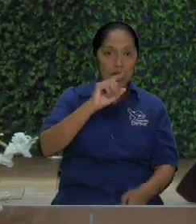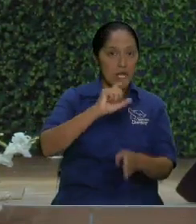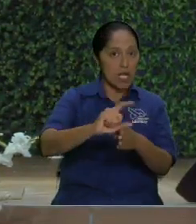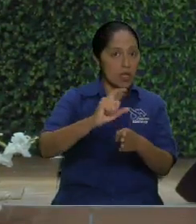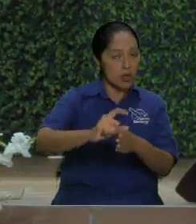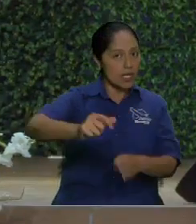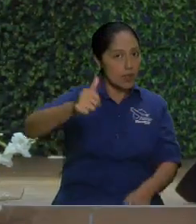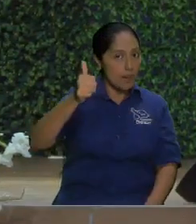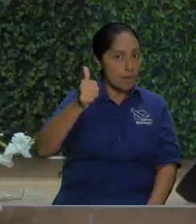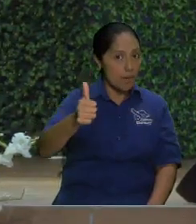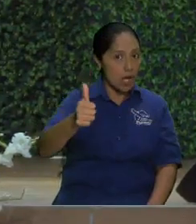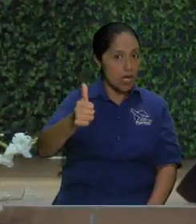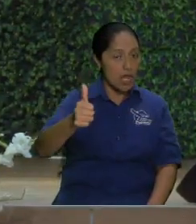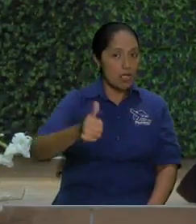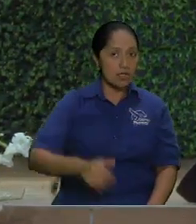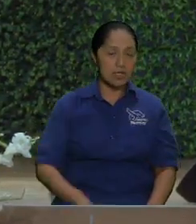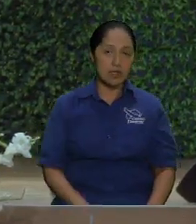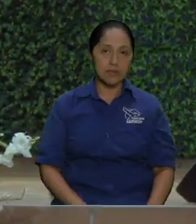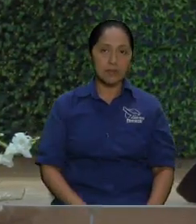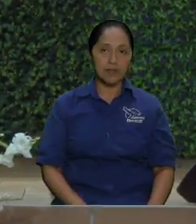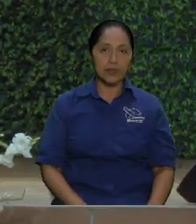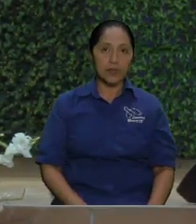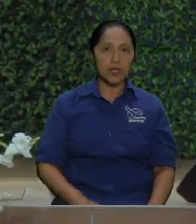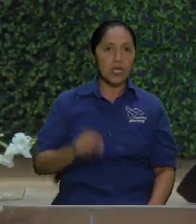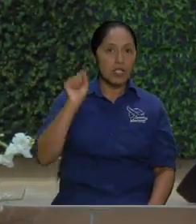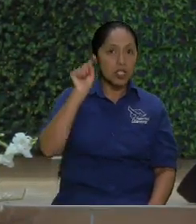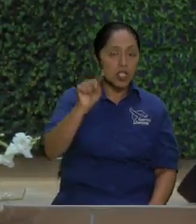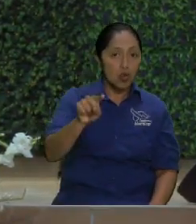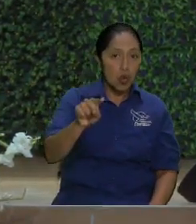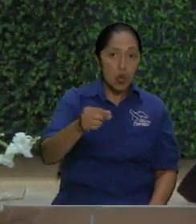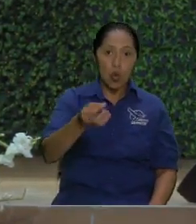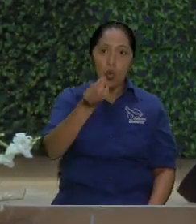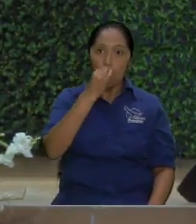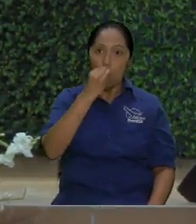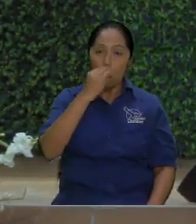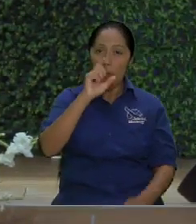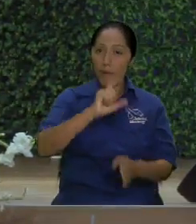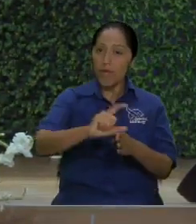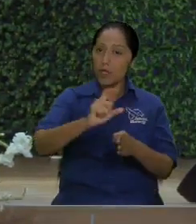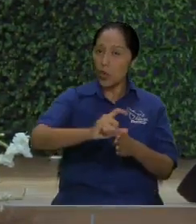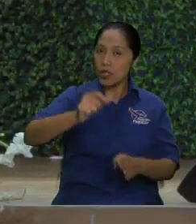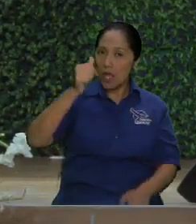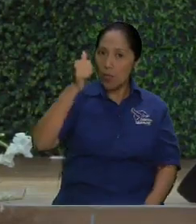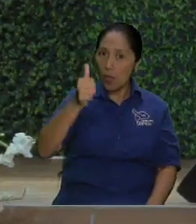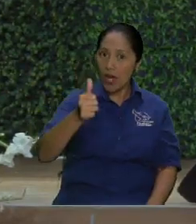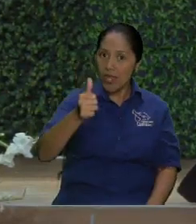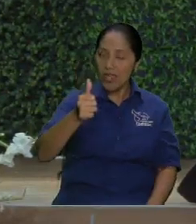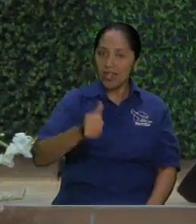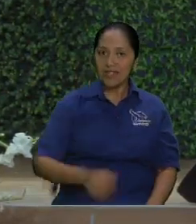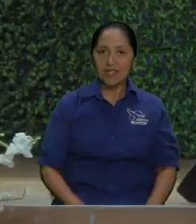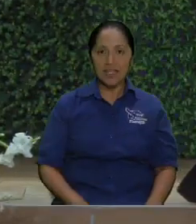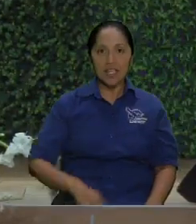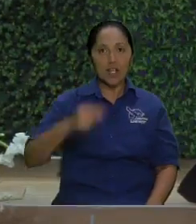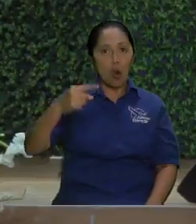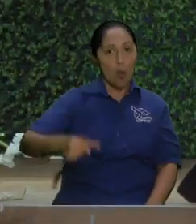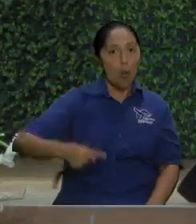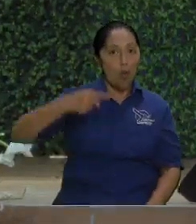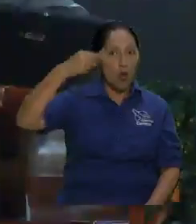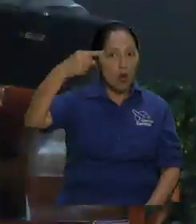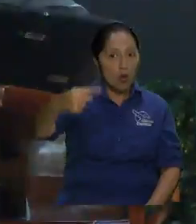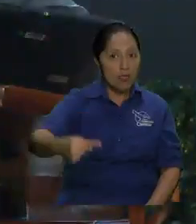consecuencia. Si comes lo que es bueno se va a deleitar vuestra alma